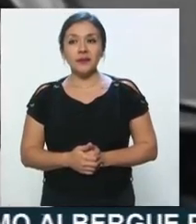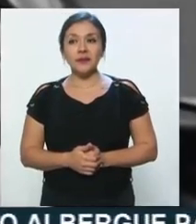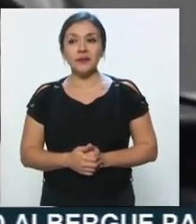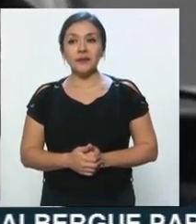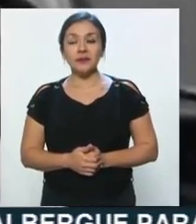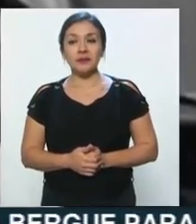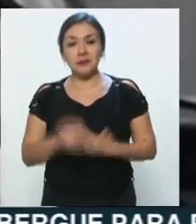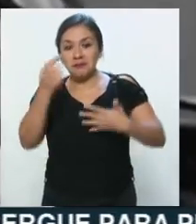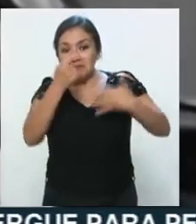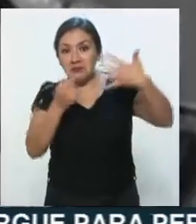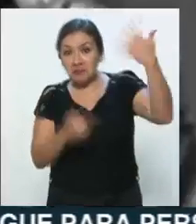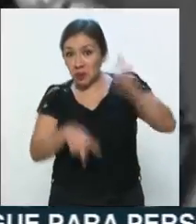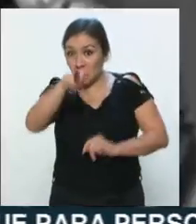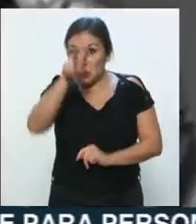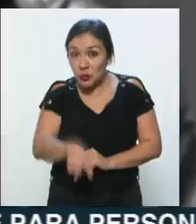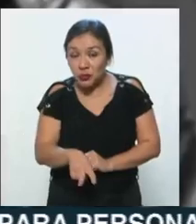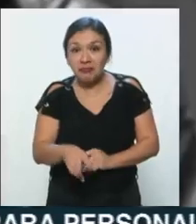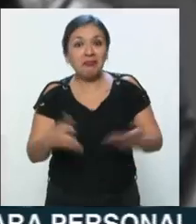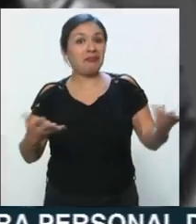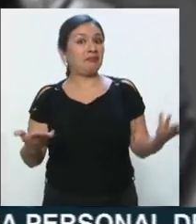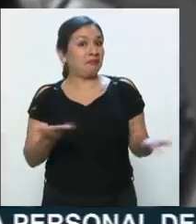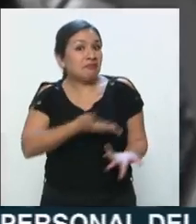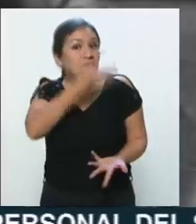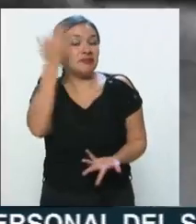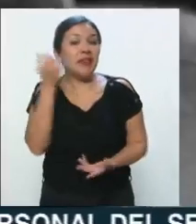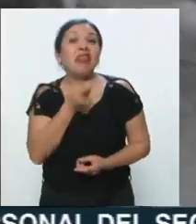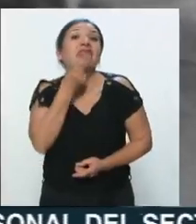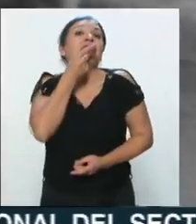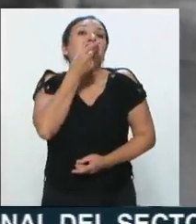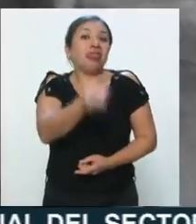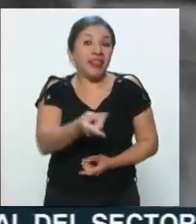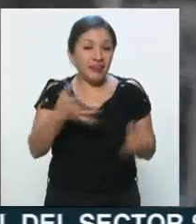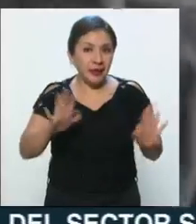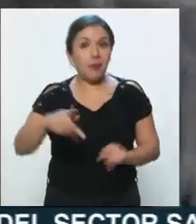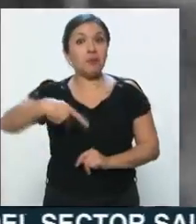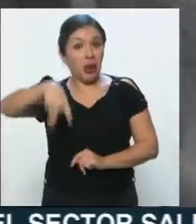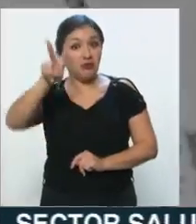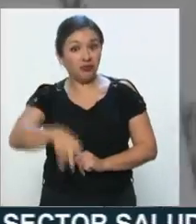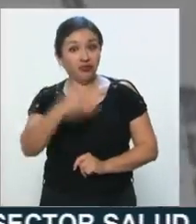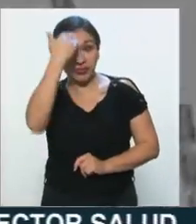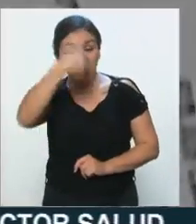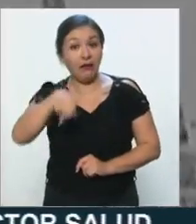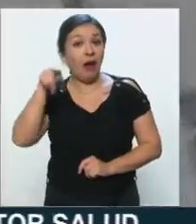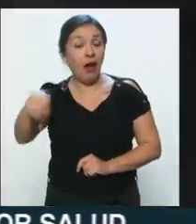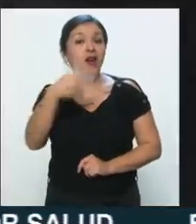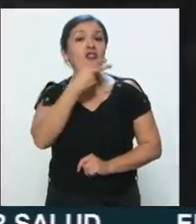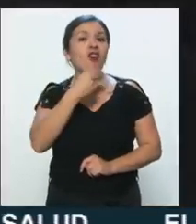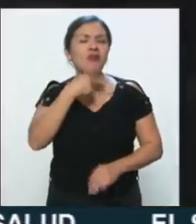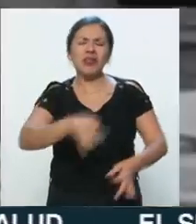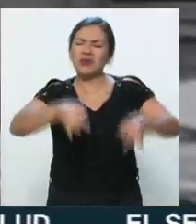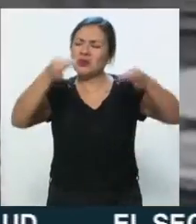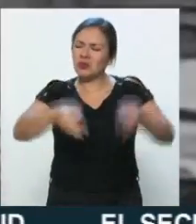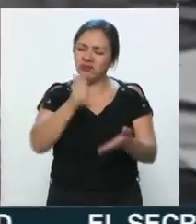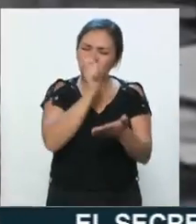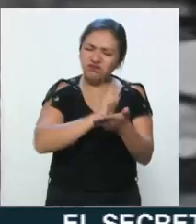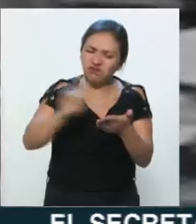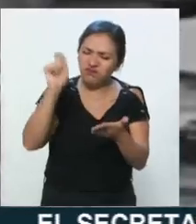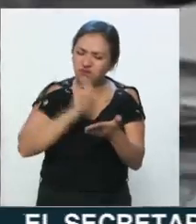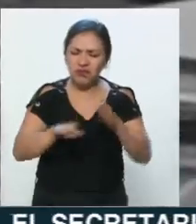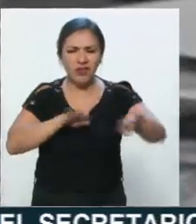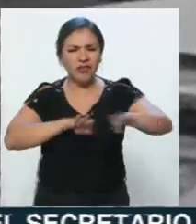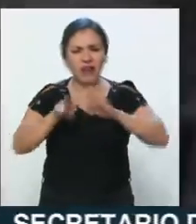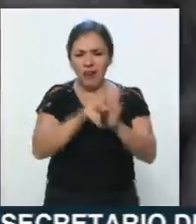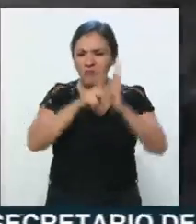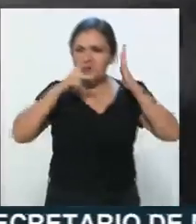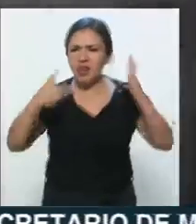Todo esto nadie lo sabe de cierto, pero se supone. Lo que sí sabemos de Carlos Monsiváis es que fue un excelente escritor, periodista